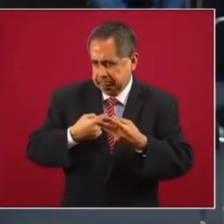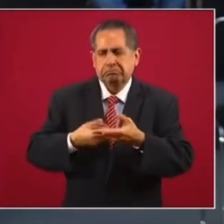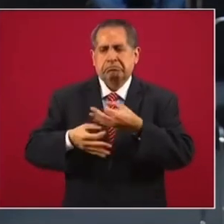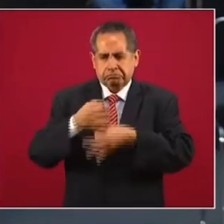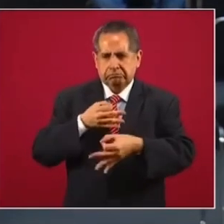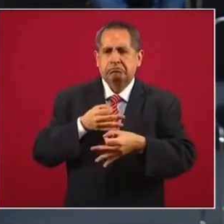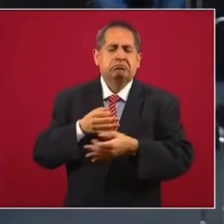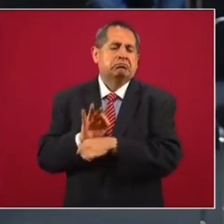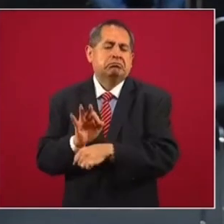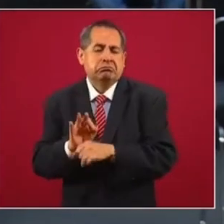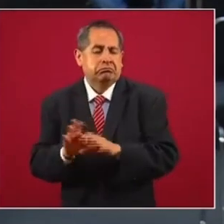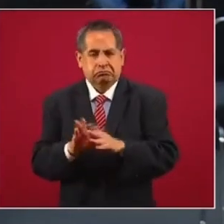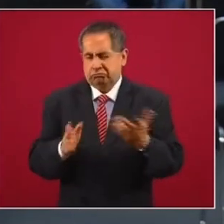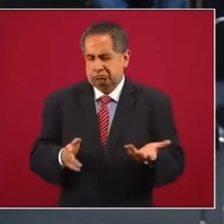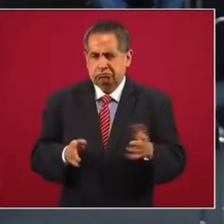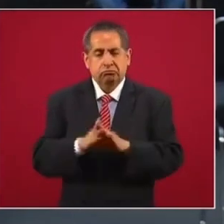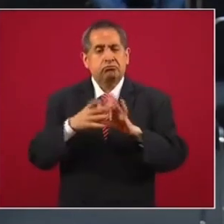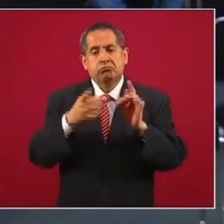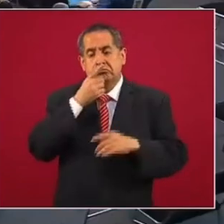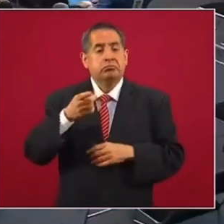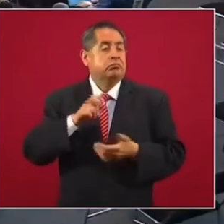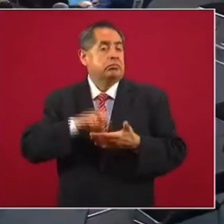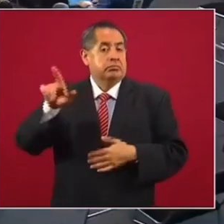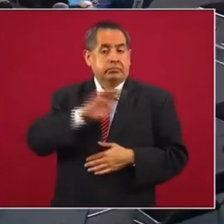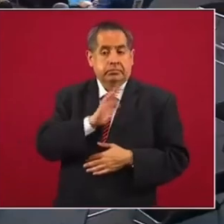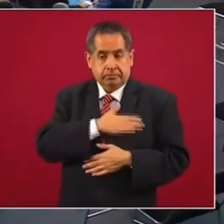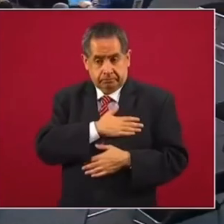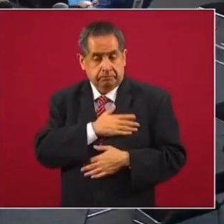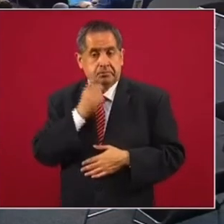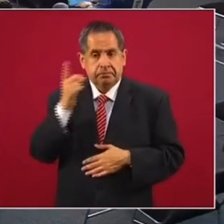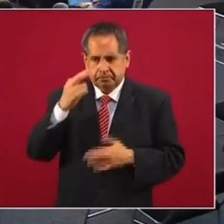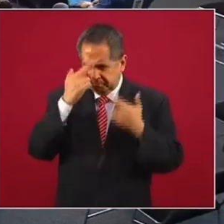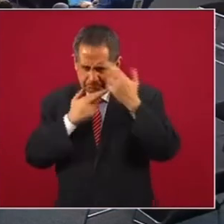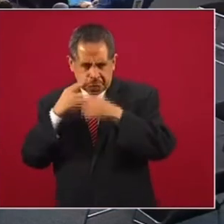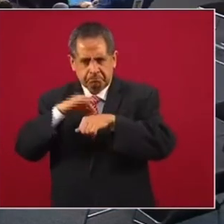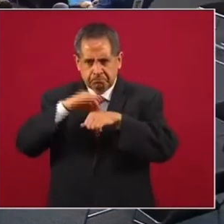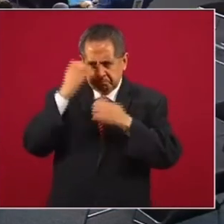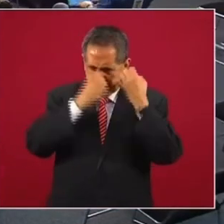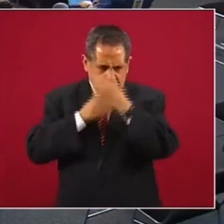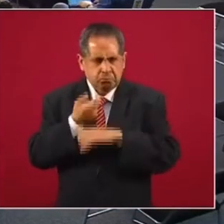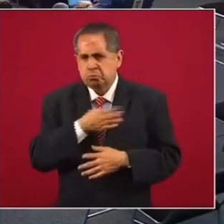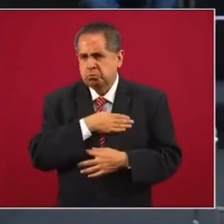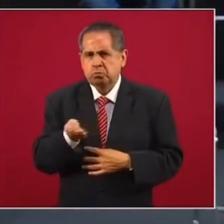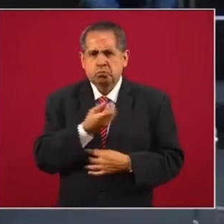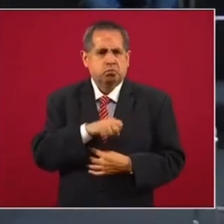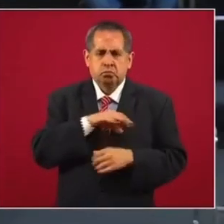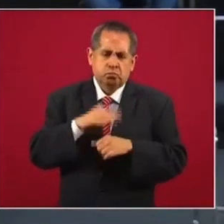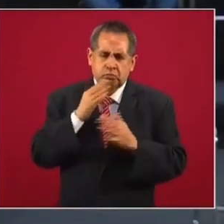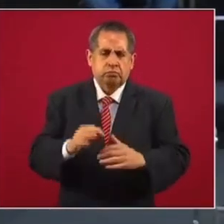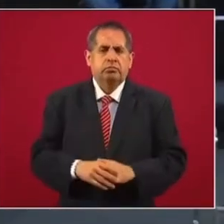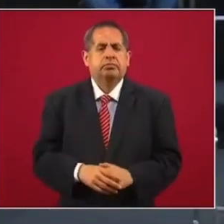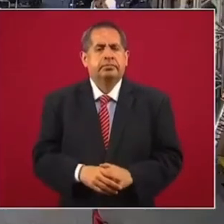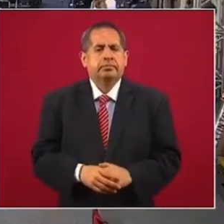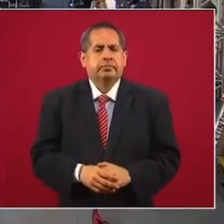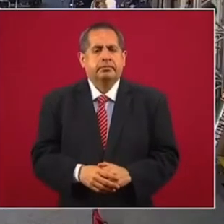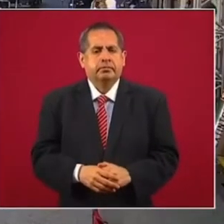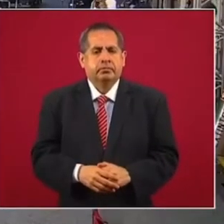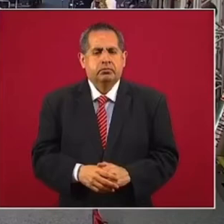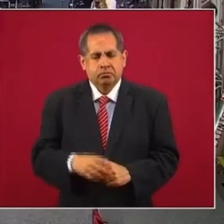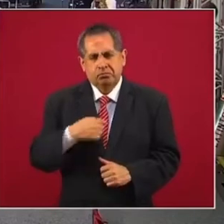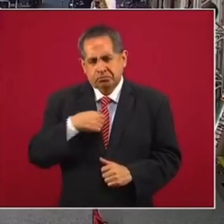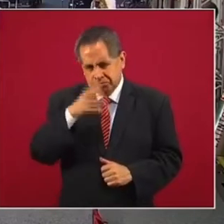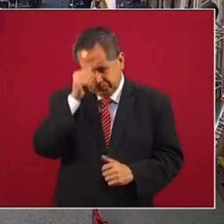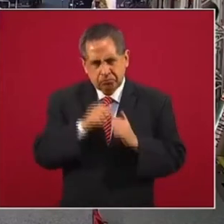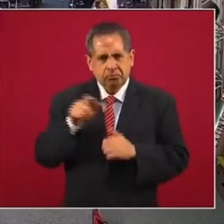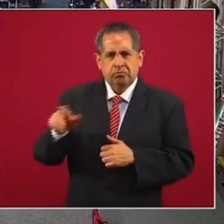llega este asunto? Y sobre todo el hecho de que se mencionaba que en España se le había hecho una revisión y que estaba perfectamente sano. Bueno, yo estoy de